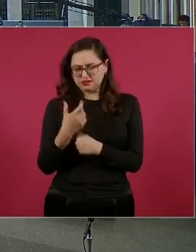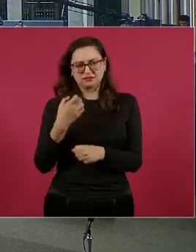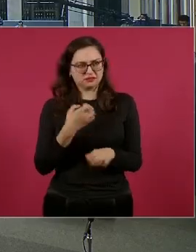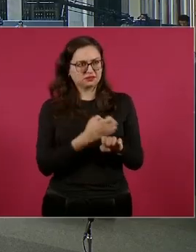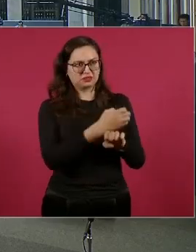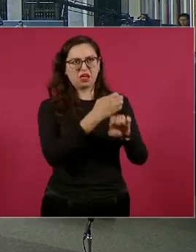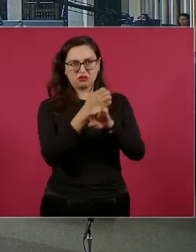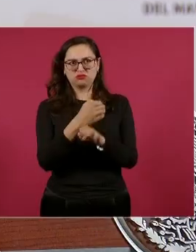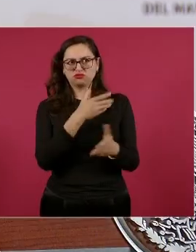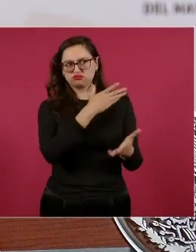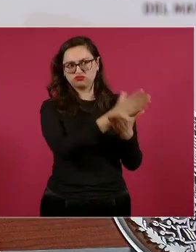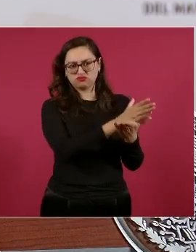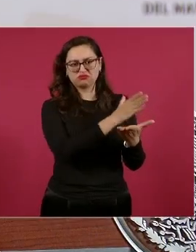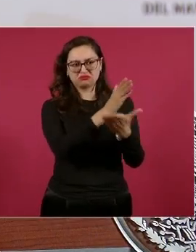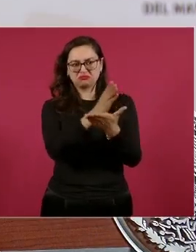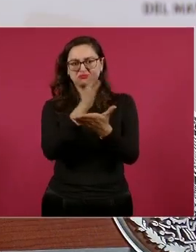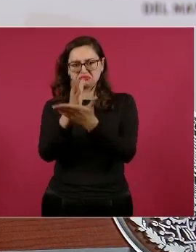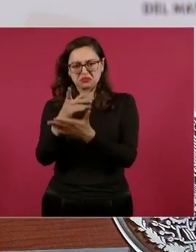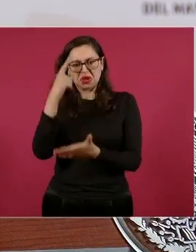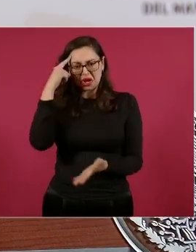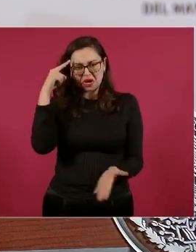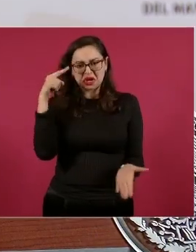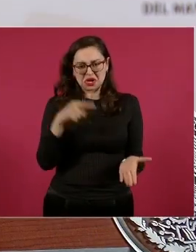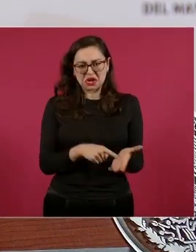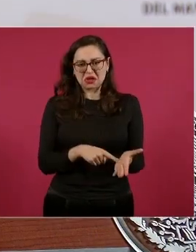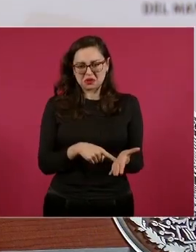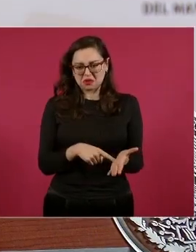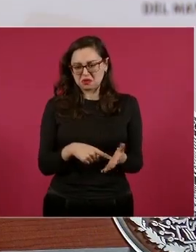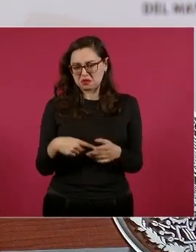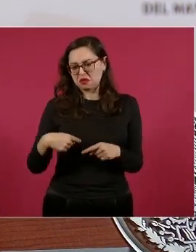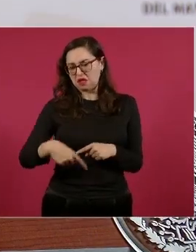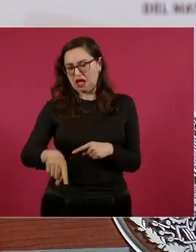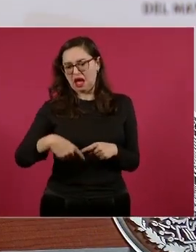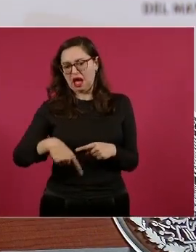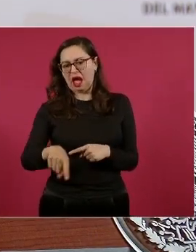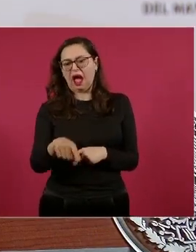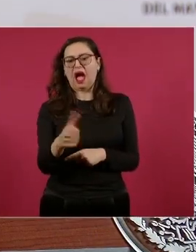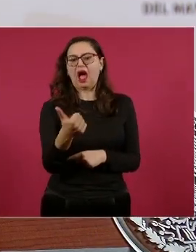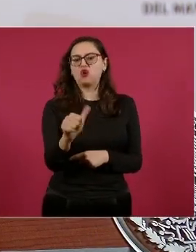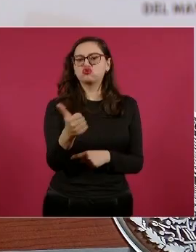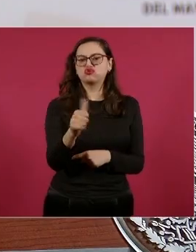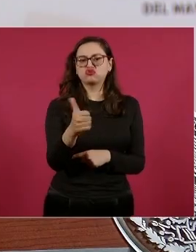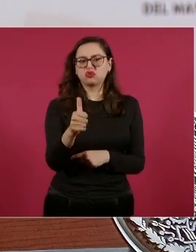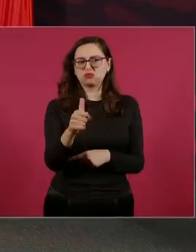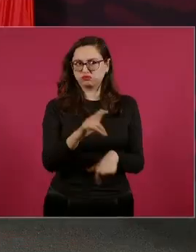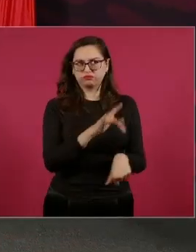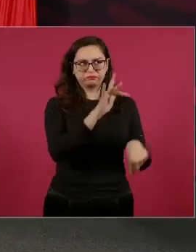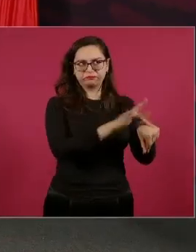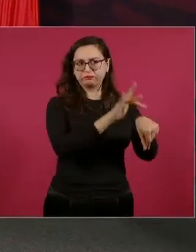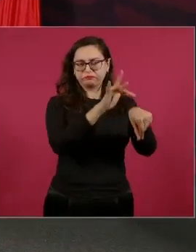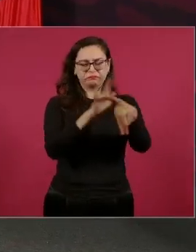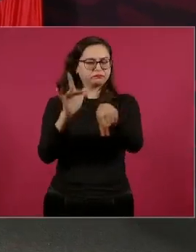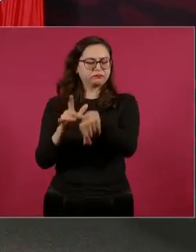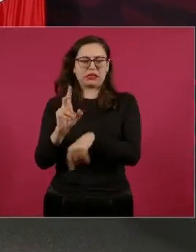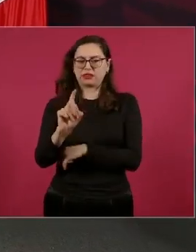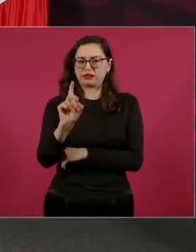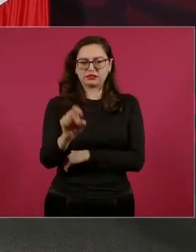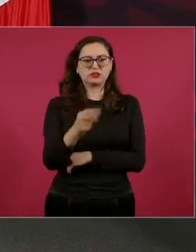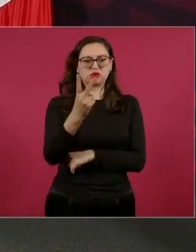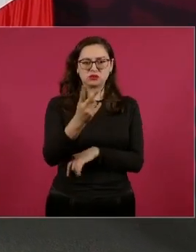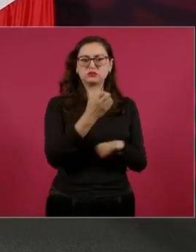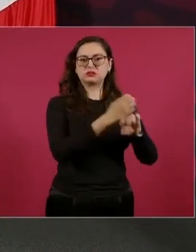terminamos ya los 32 estados, las 32 entidades federativas